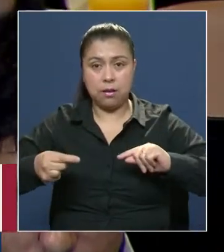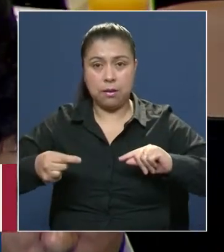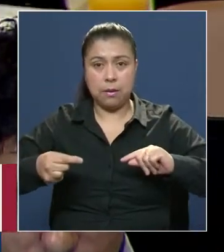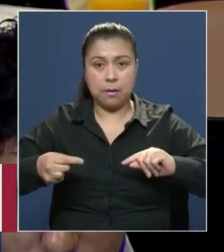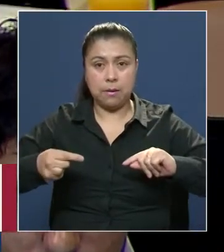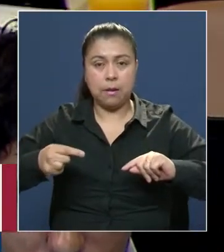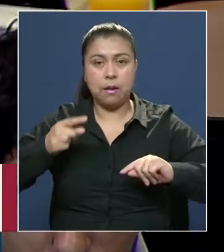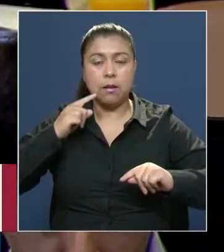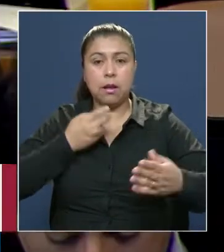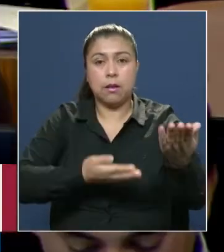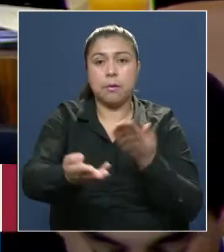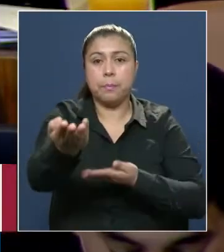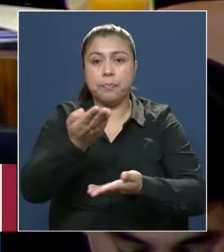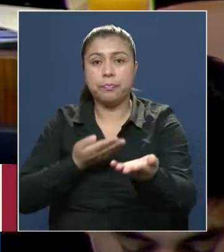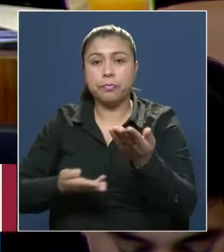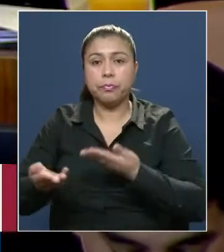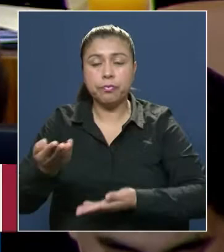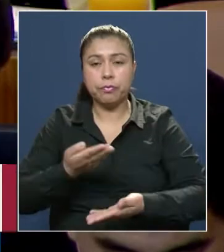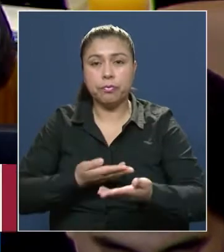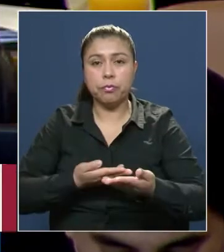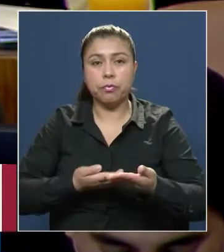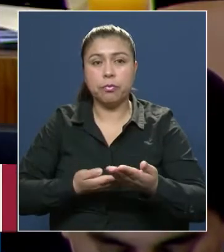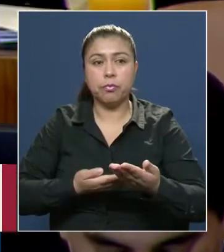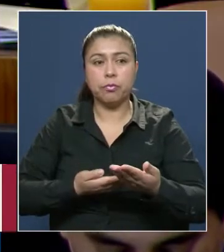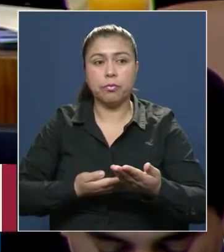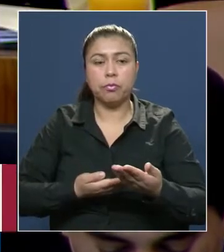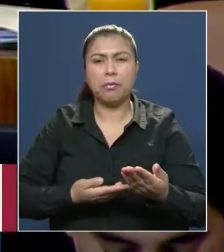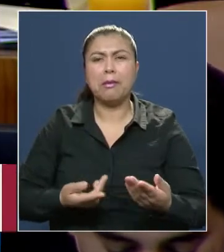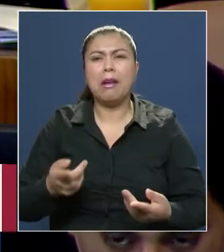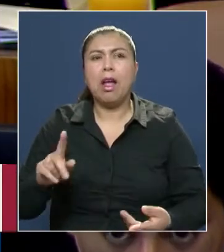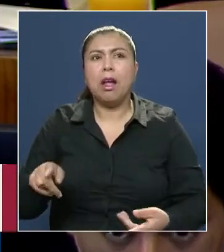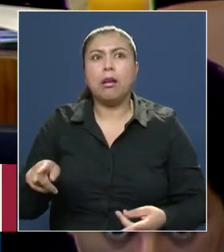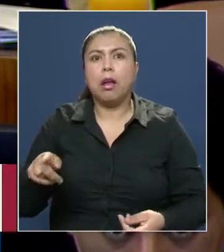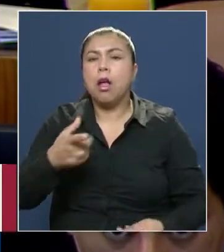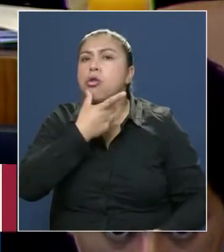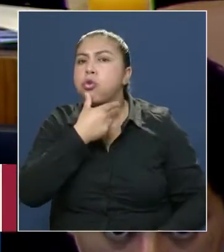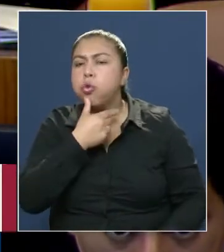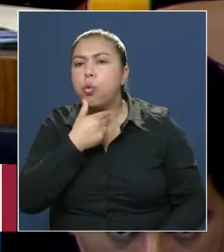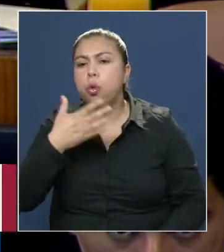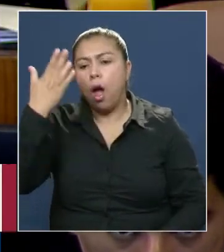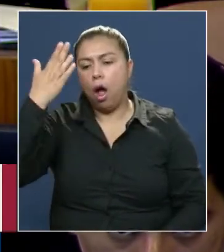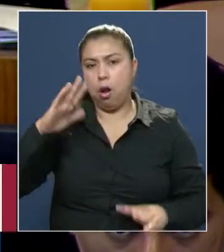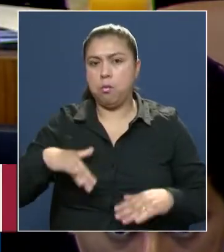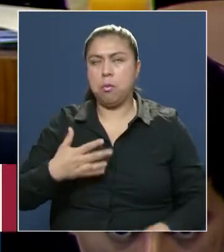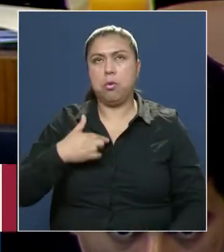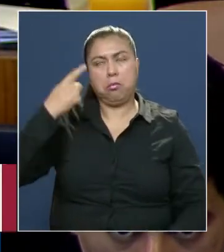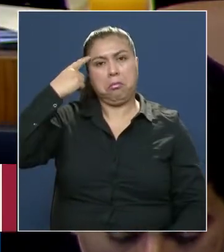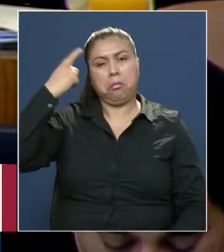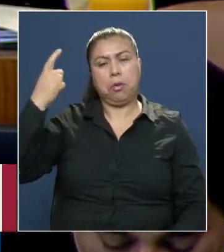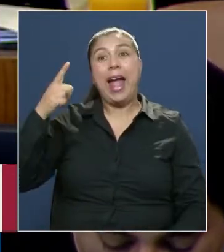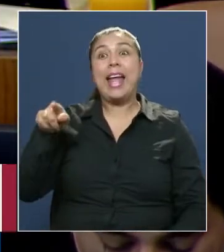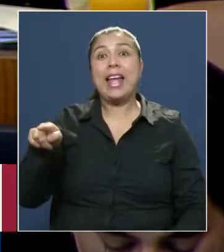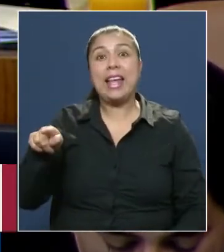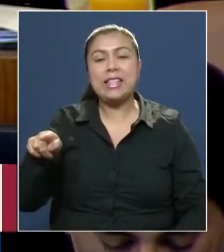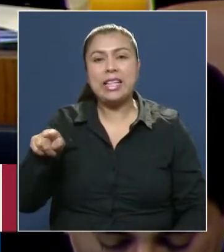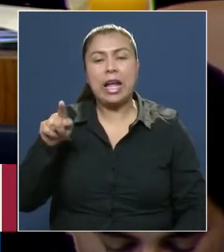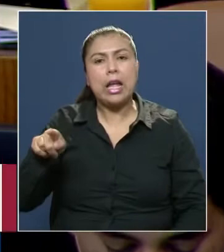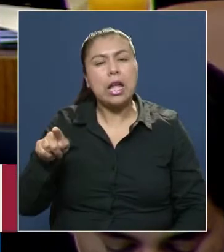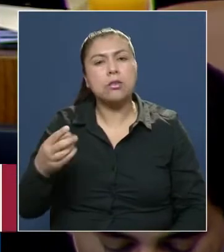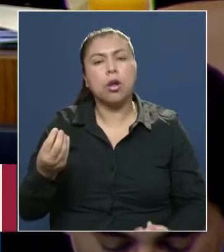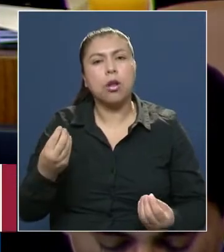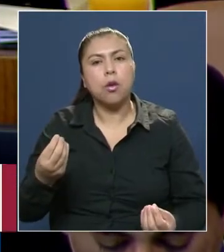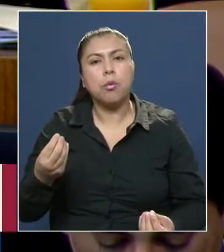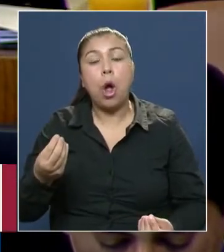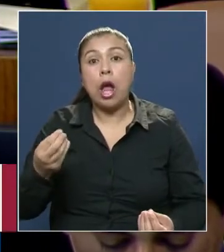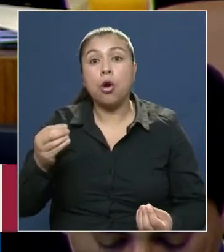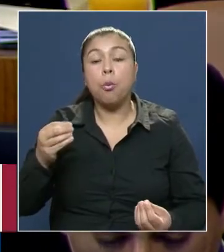interactuar y poner incluso en duda lo que ellos mismos creían, y yo creo que esa es la gracia, la gracia de la ciencia se funda en la